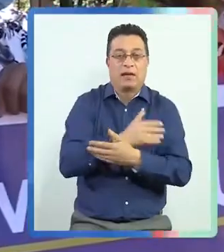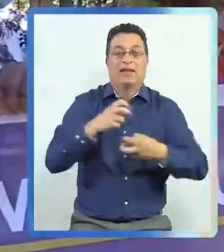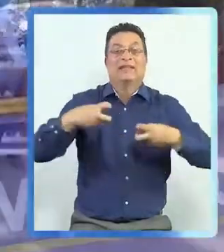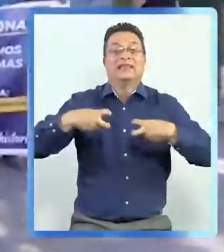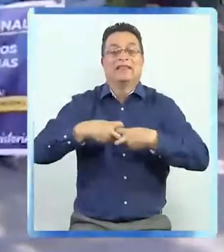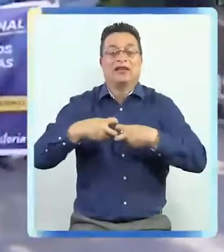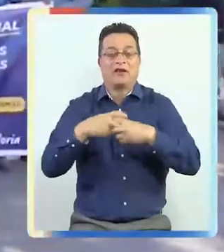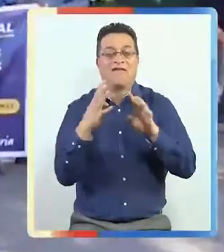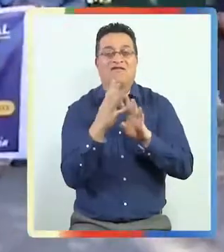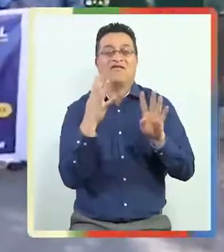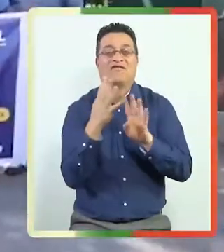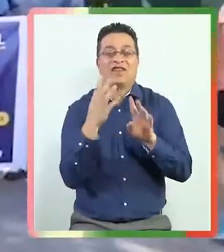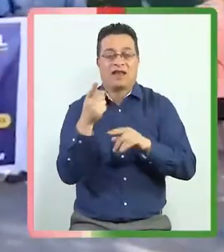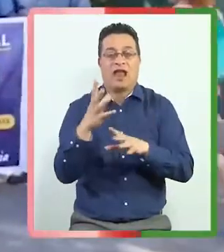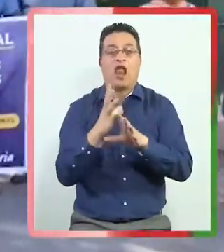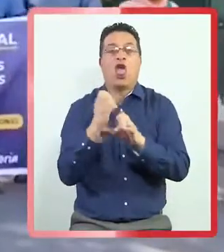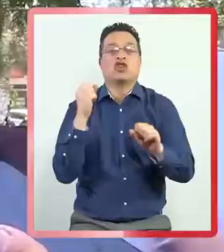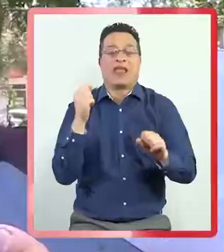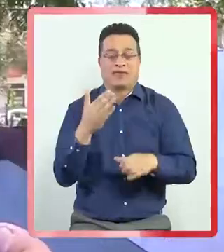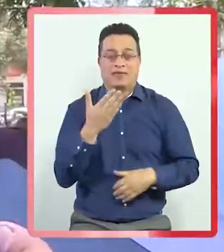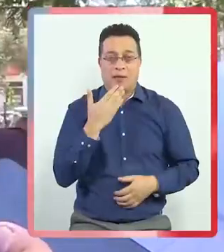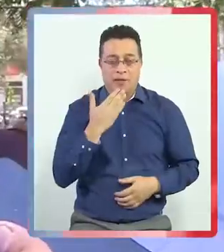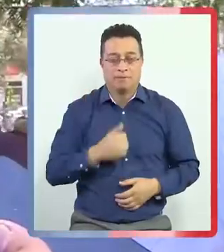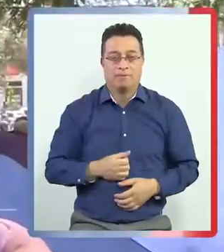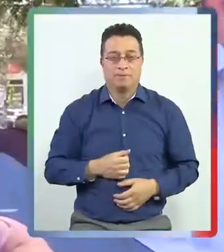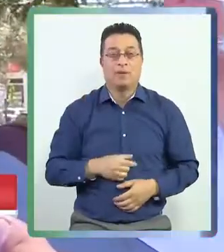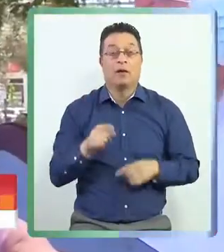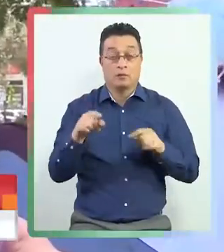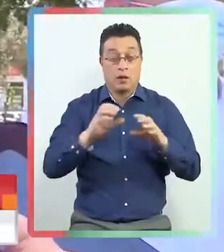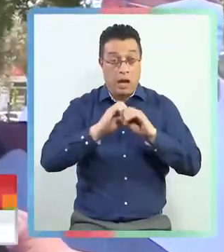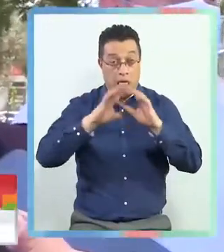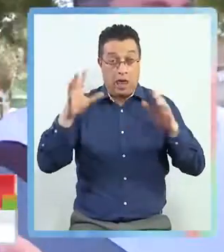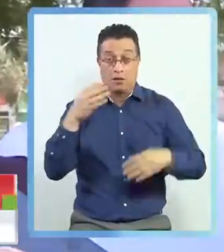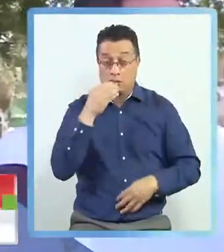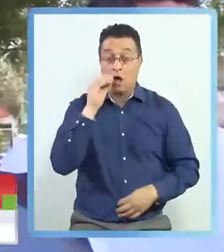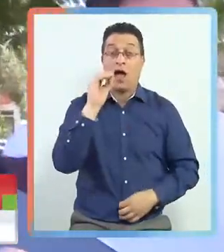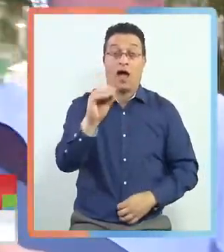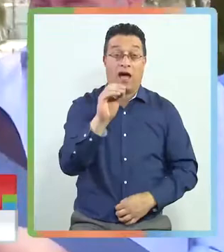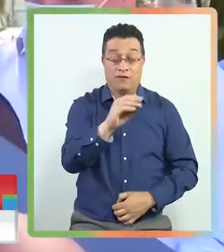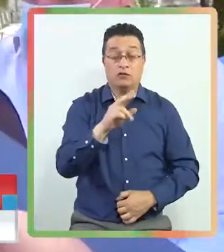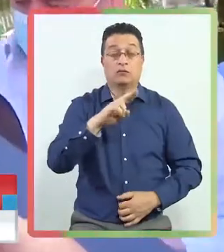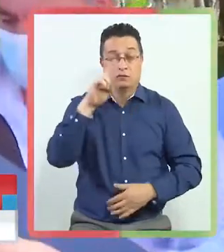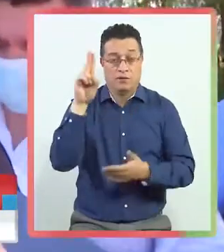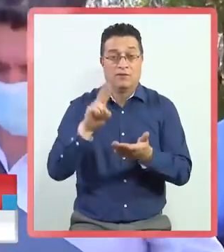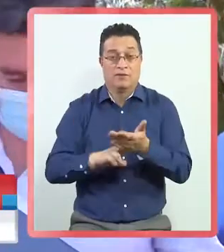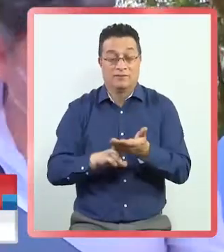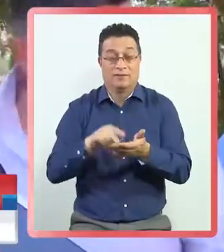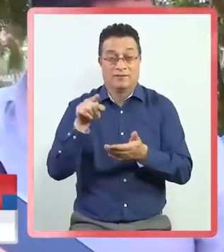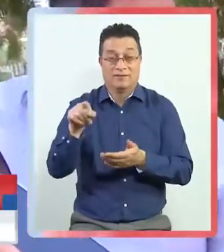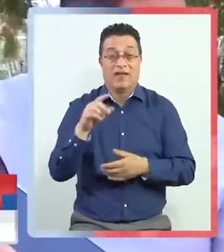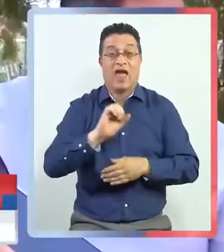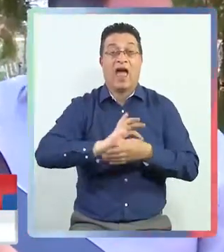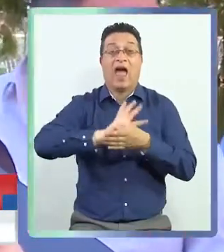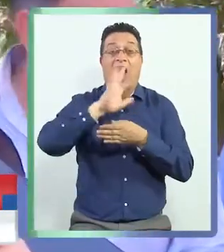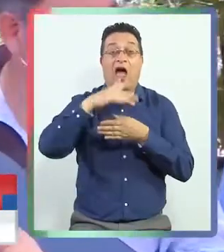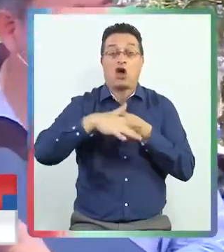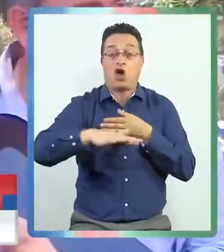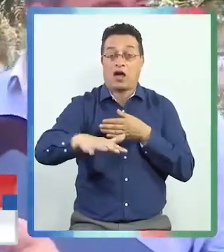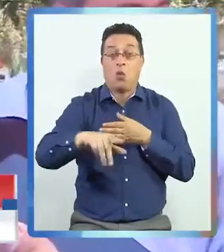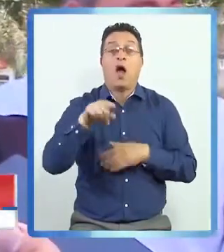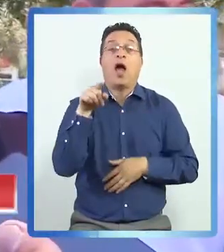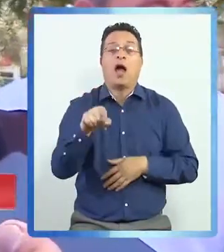Felipe y el Sindicato Feria Libre de los Andes. Creemos que es un claro llamado para que realmente el Valle de Aconcagua